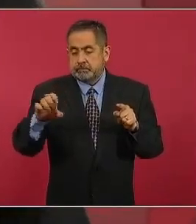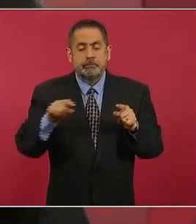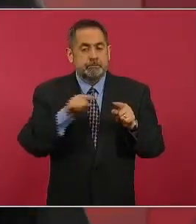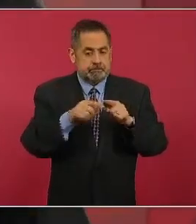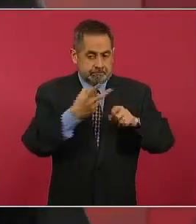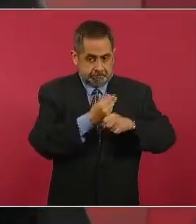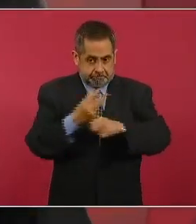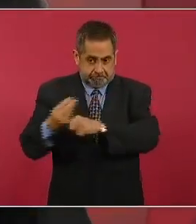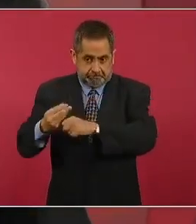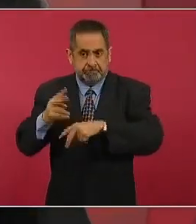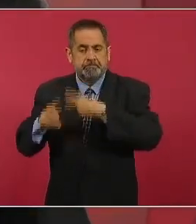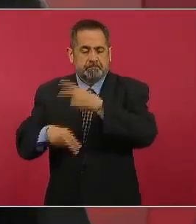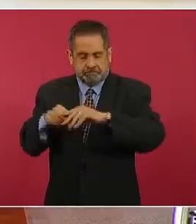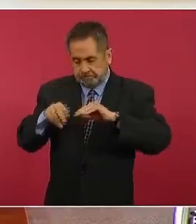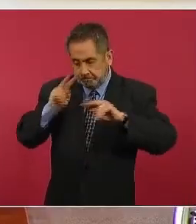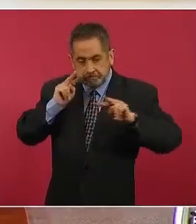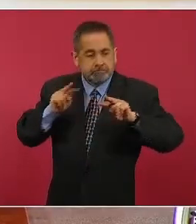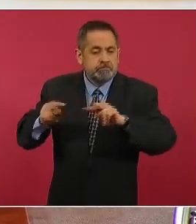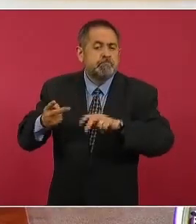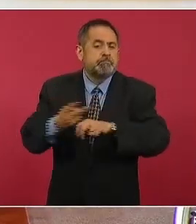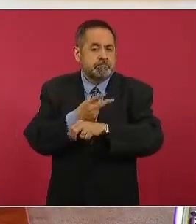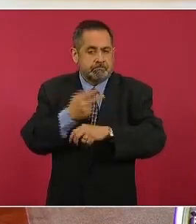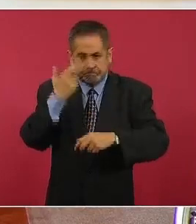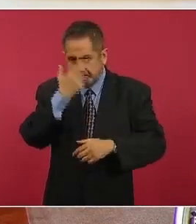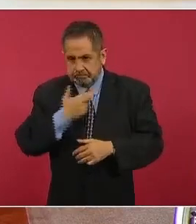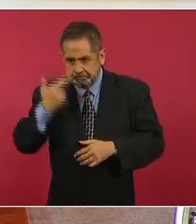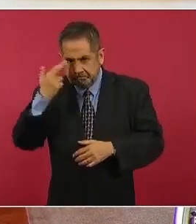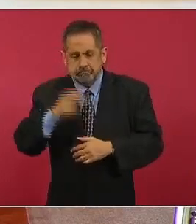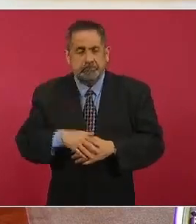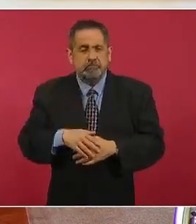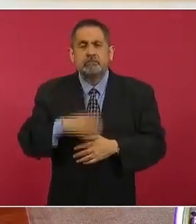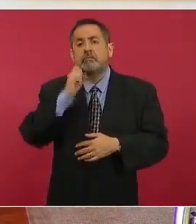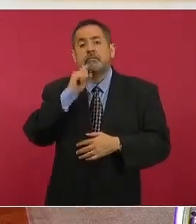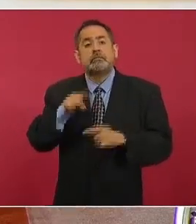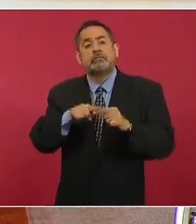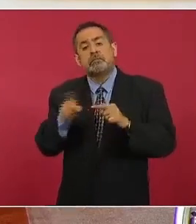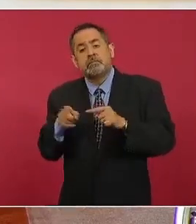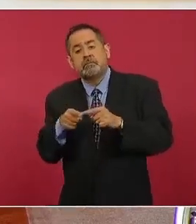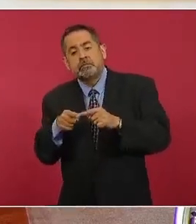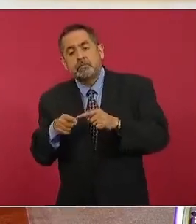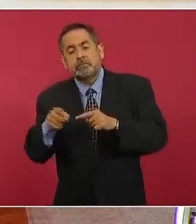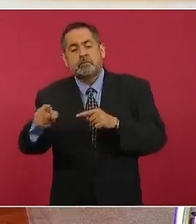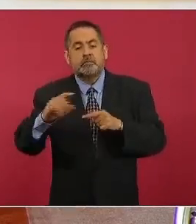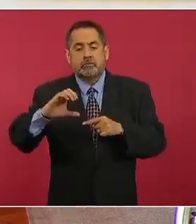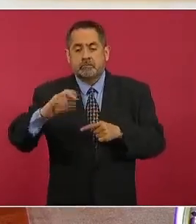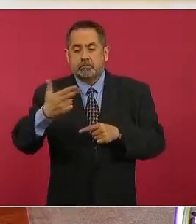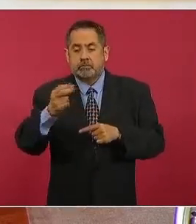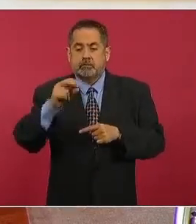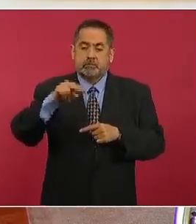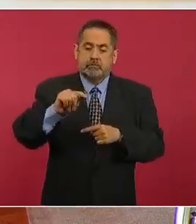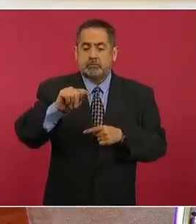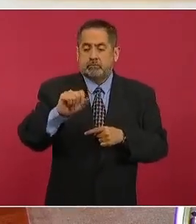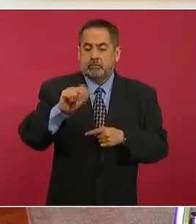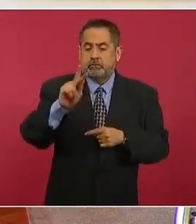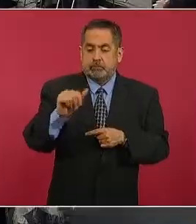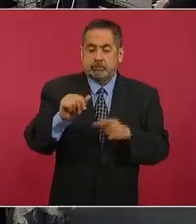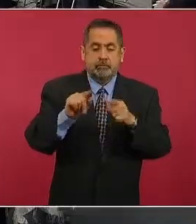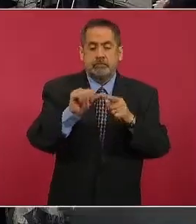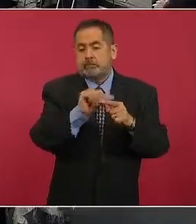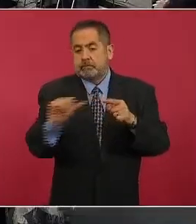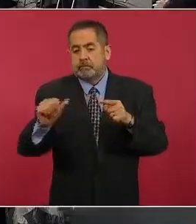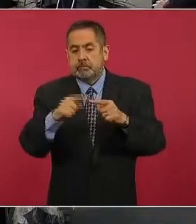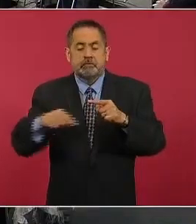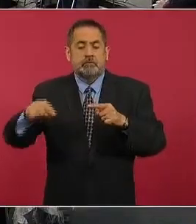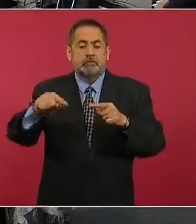y un ramal de estación Chontalpa a Dos